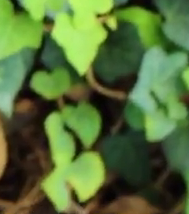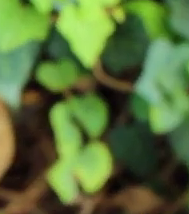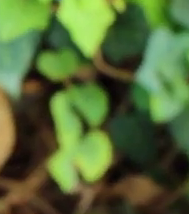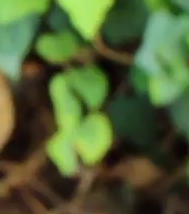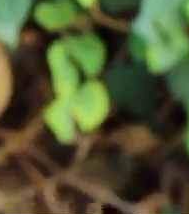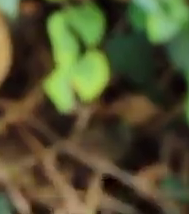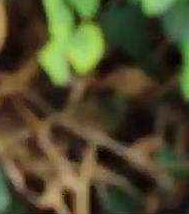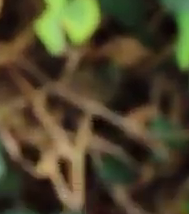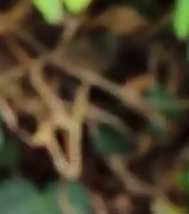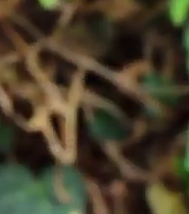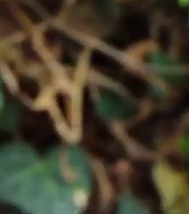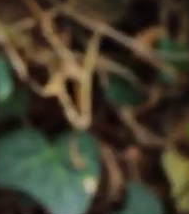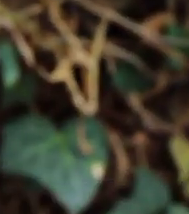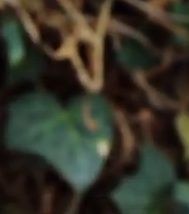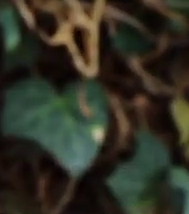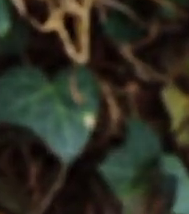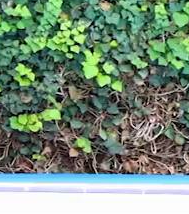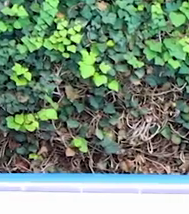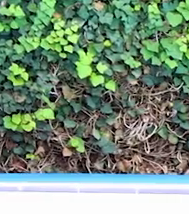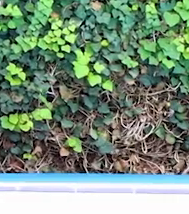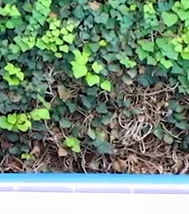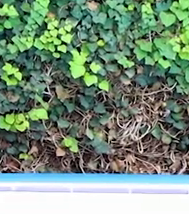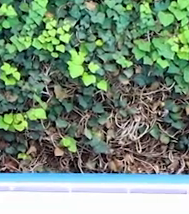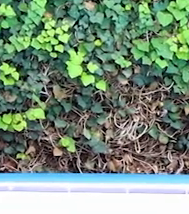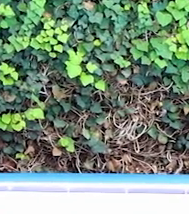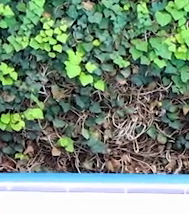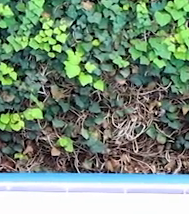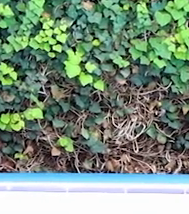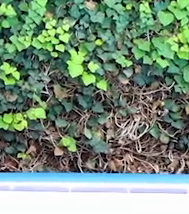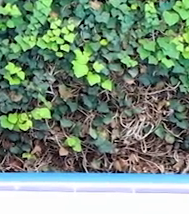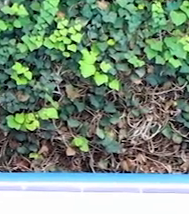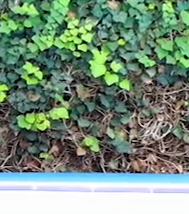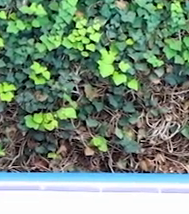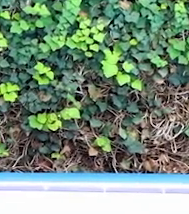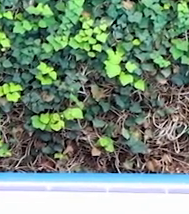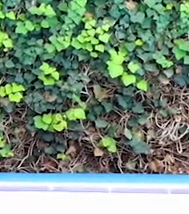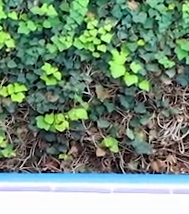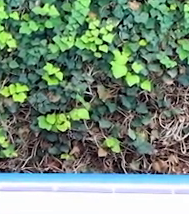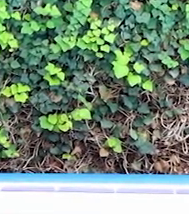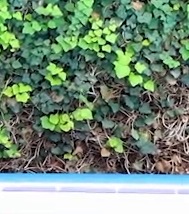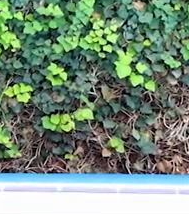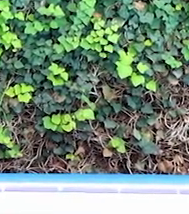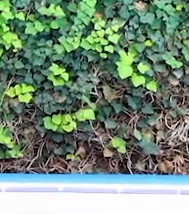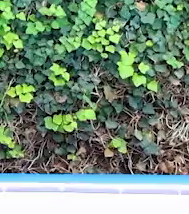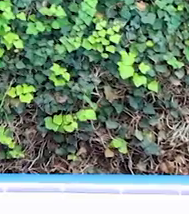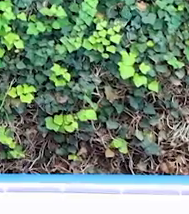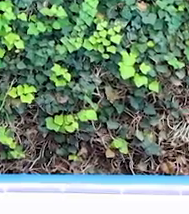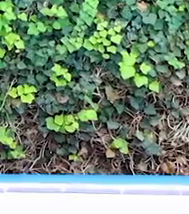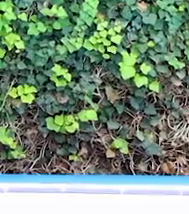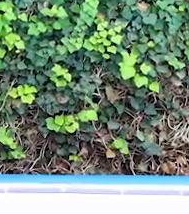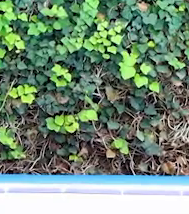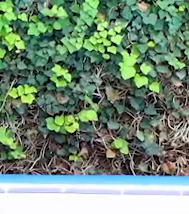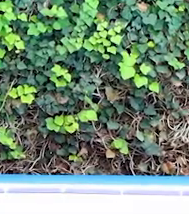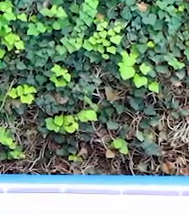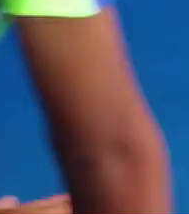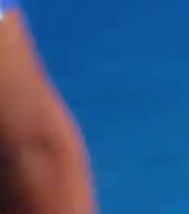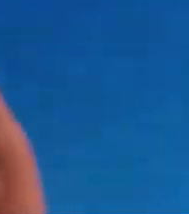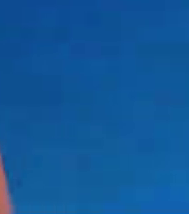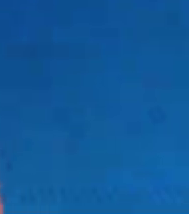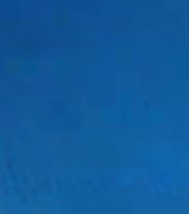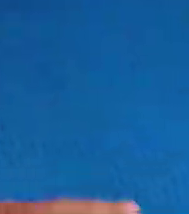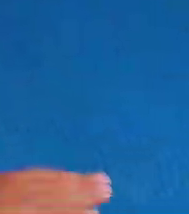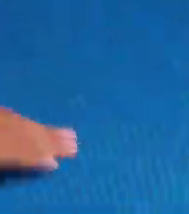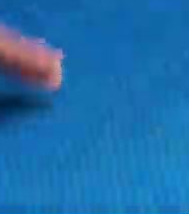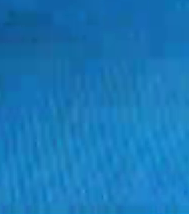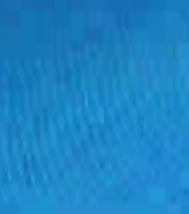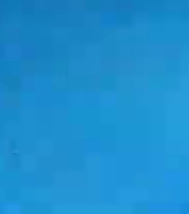Exhalamos. Respiramos. Exhalamos. Nos volvamos a poner en posición de seis puntos, y elevamos los